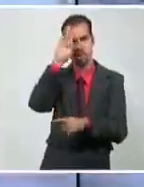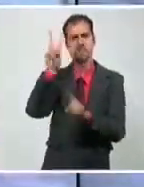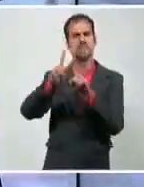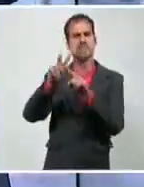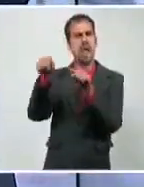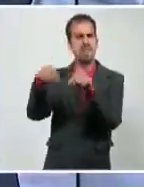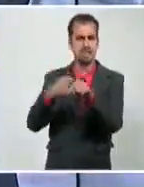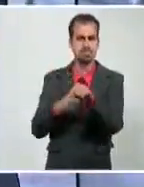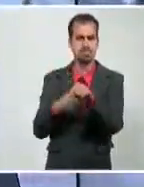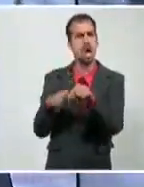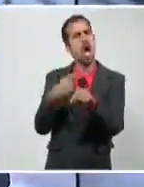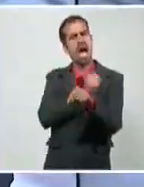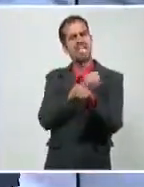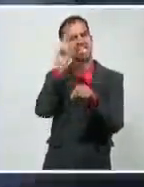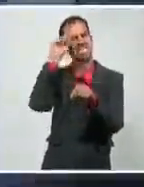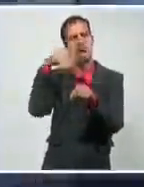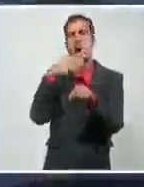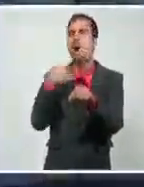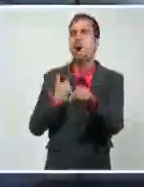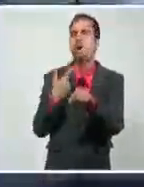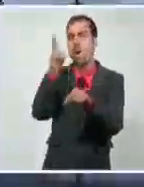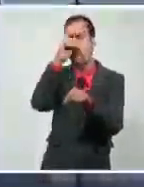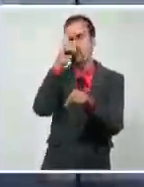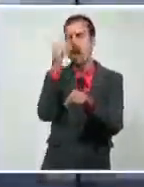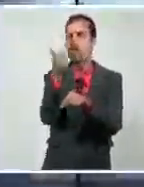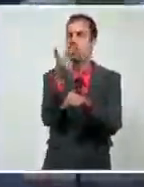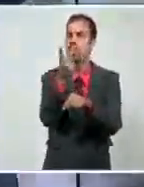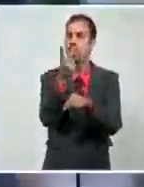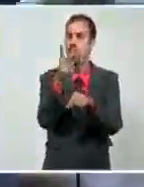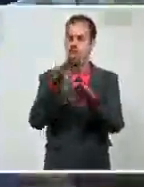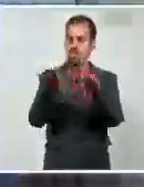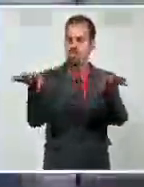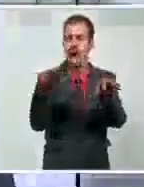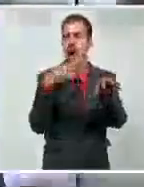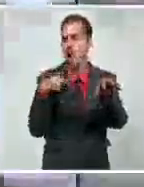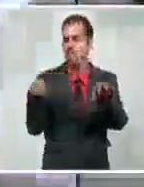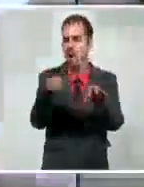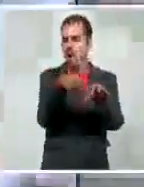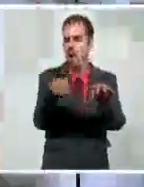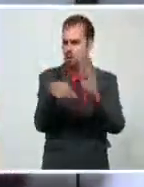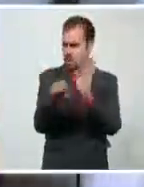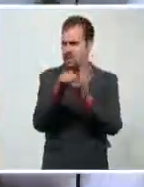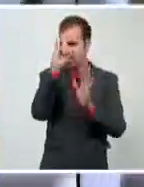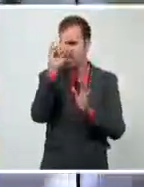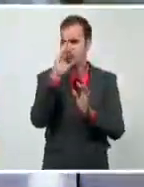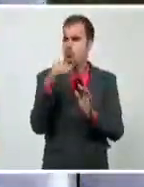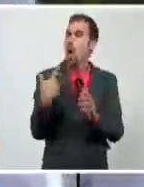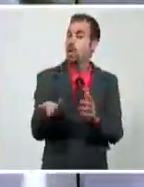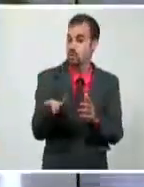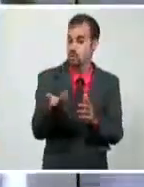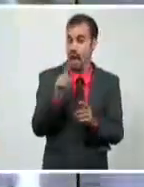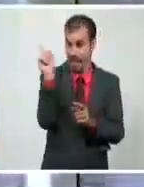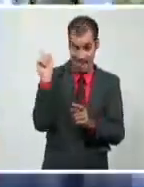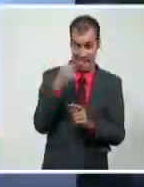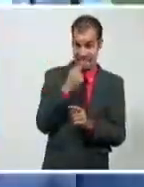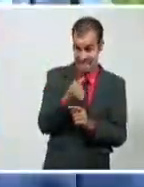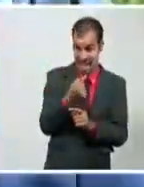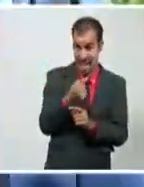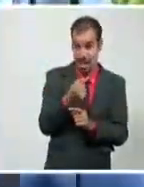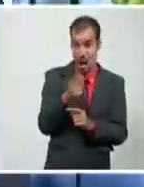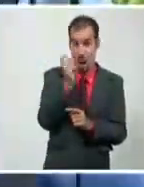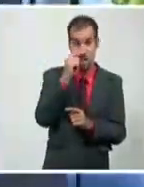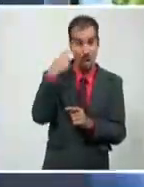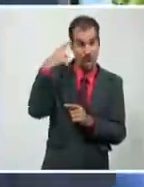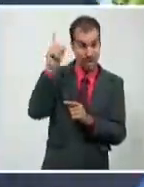necesitamos saber qué es lo que está pasando en esos hospitales. Fueron hasta allí hoy mismo. Hospital repleto, recuerden, Ambrosio Grillo. No cabe